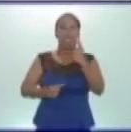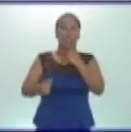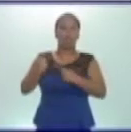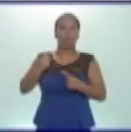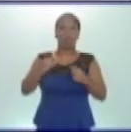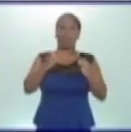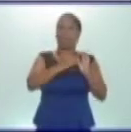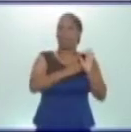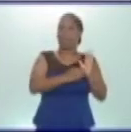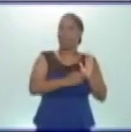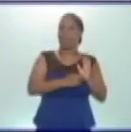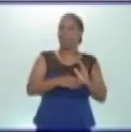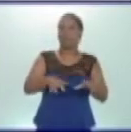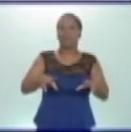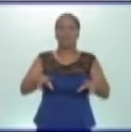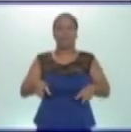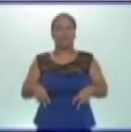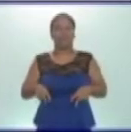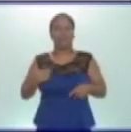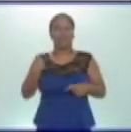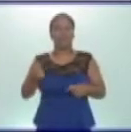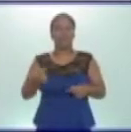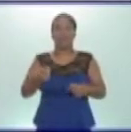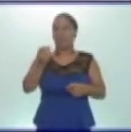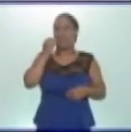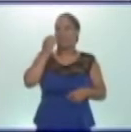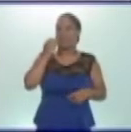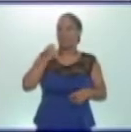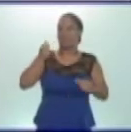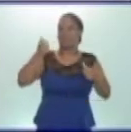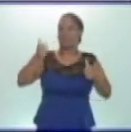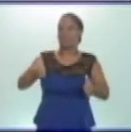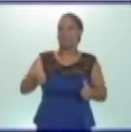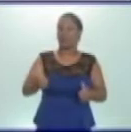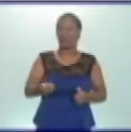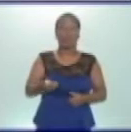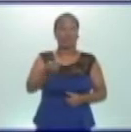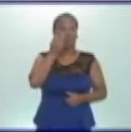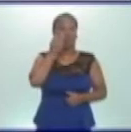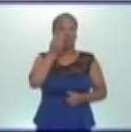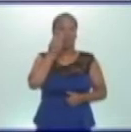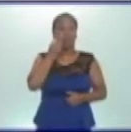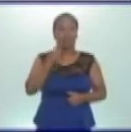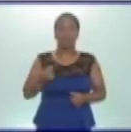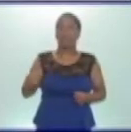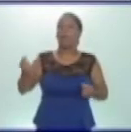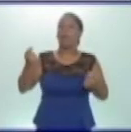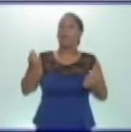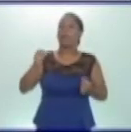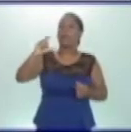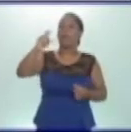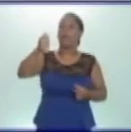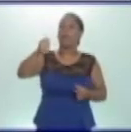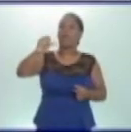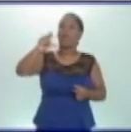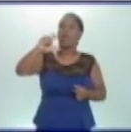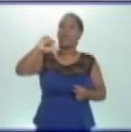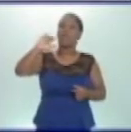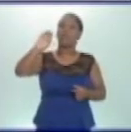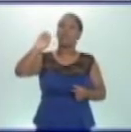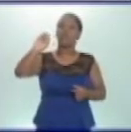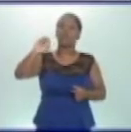estaban referidas en ingerir alimentos ricos en calcio, como son la leche y sus derivados.